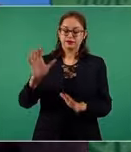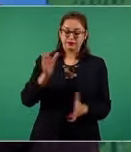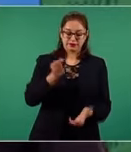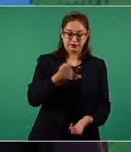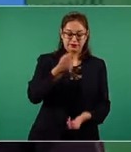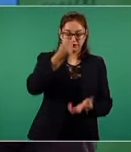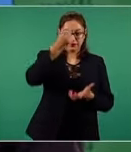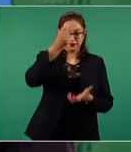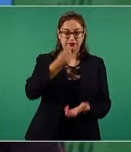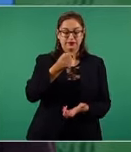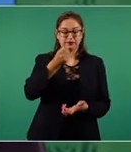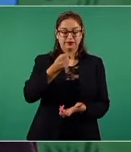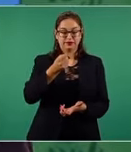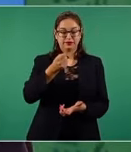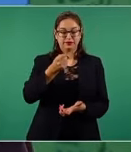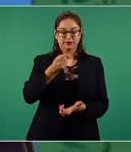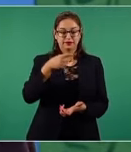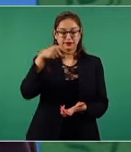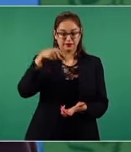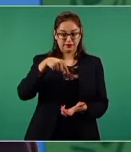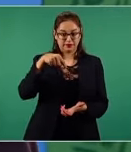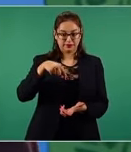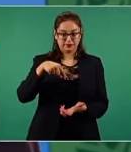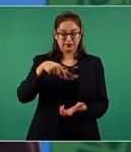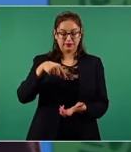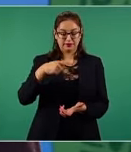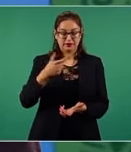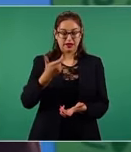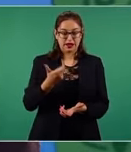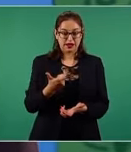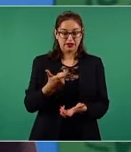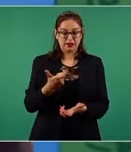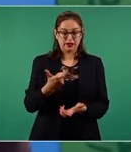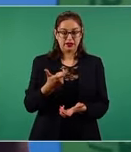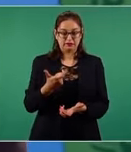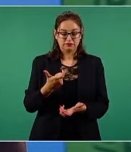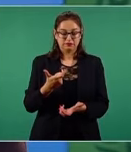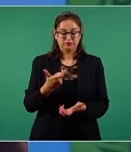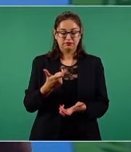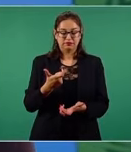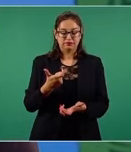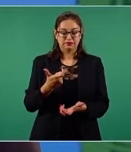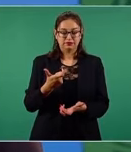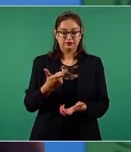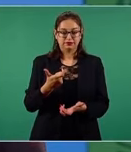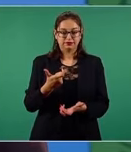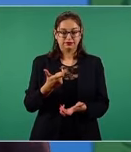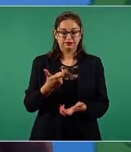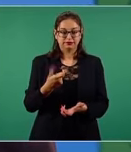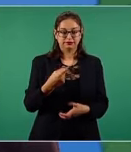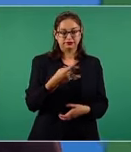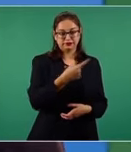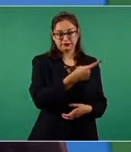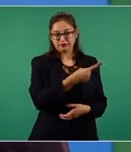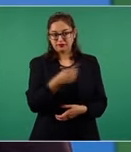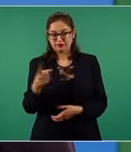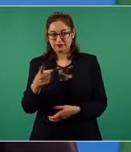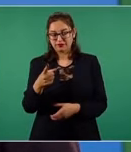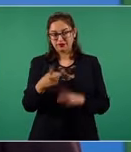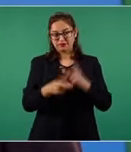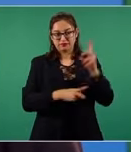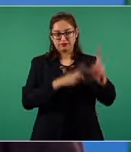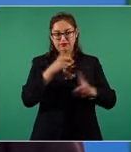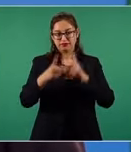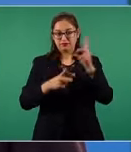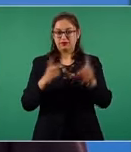para apoyar a quienes participaron